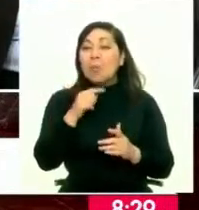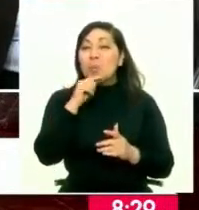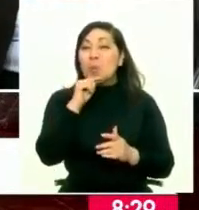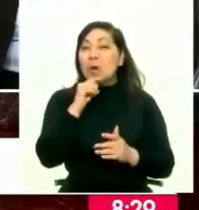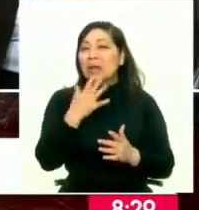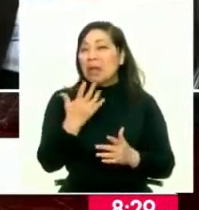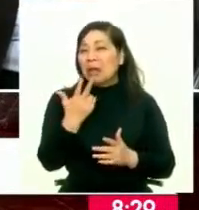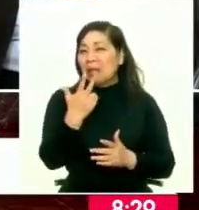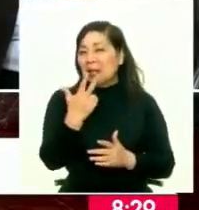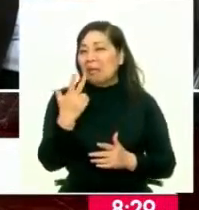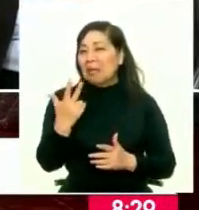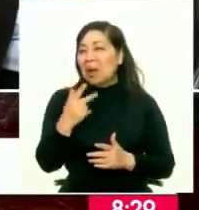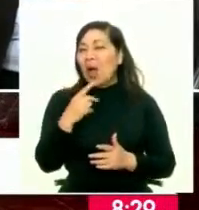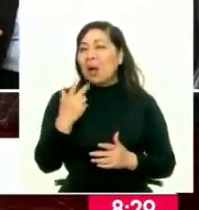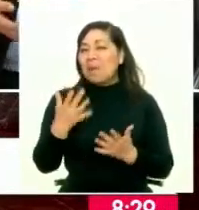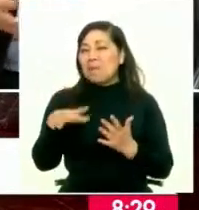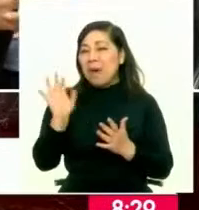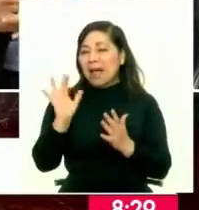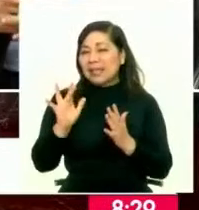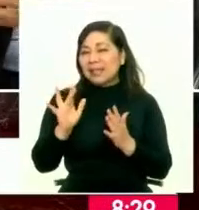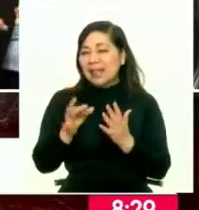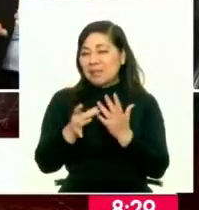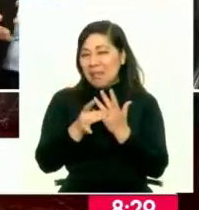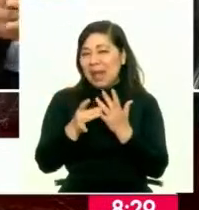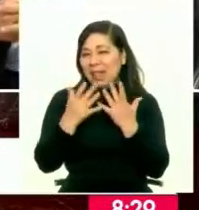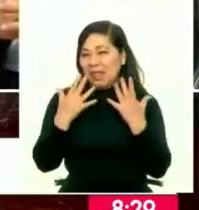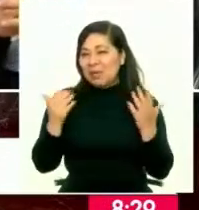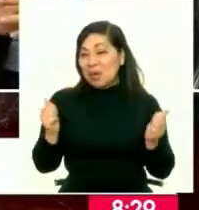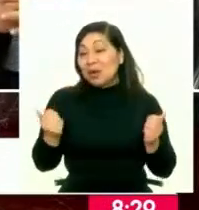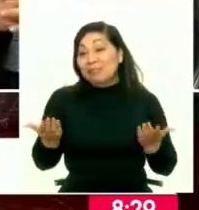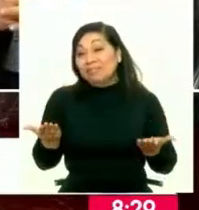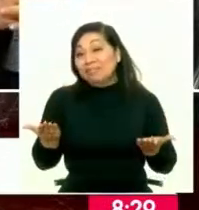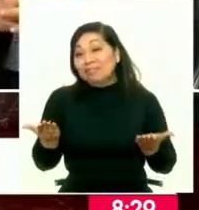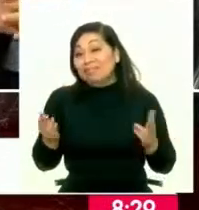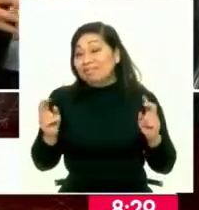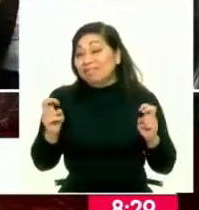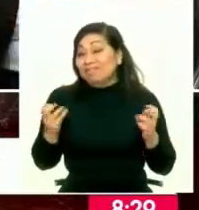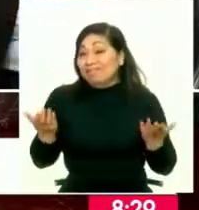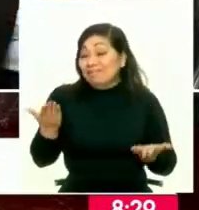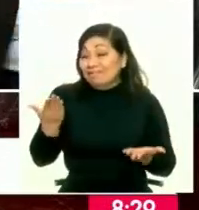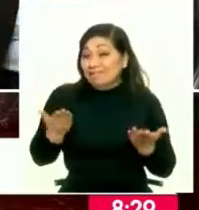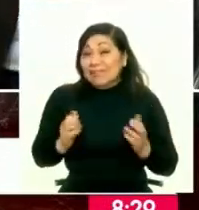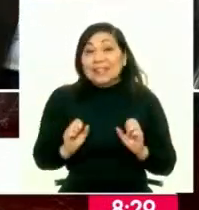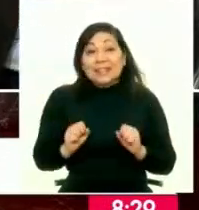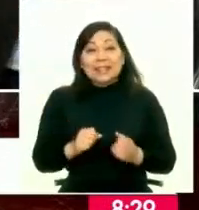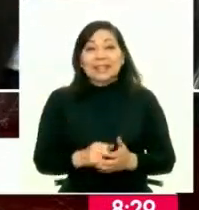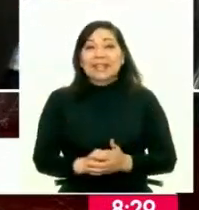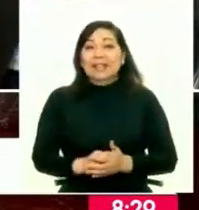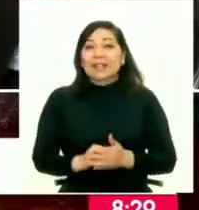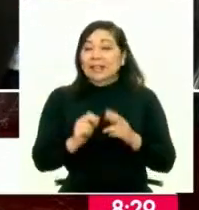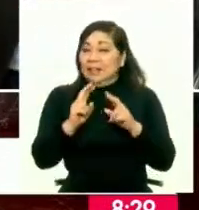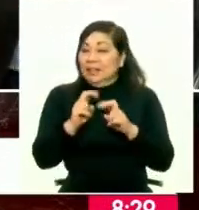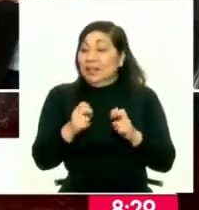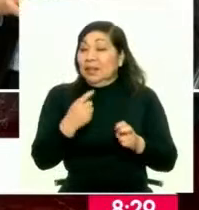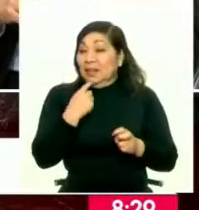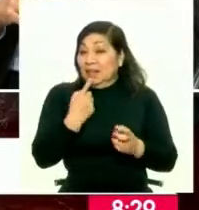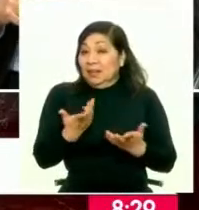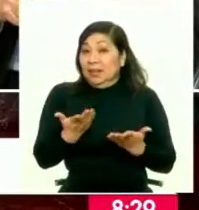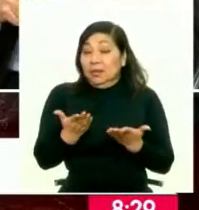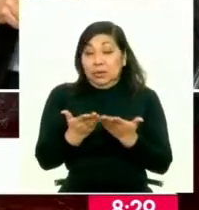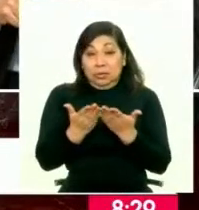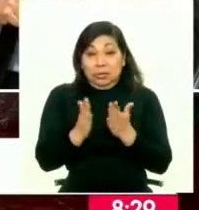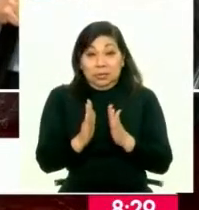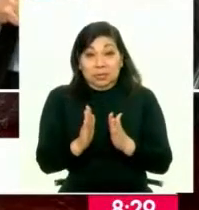mujeres lo hacen a los 33 hoy día. ¿Por qué? Tal vez es un tema que, por supuesto, los investigadores, como tú dijiste, los